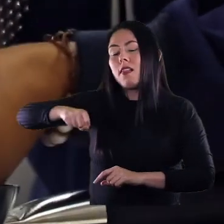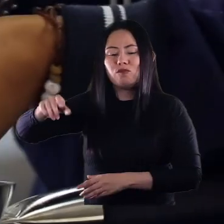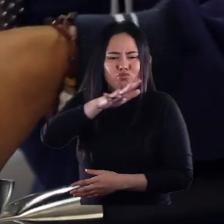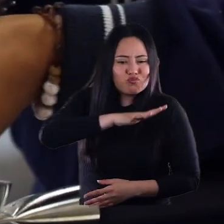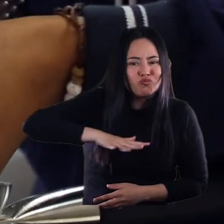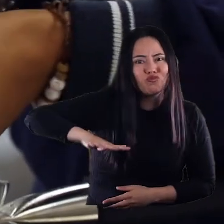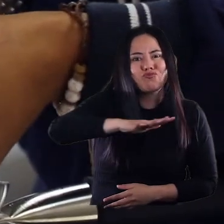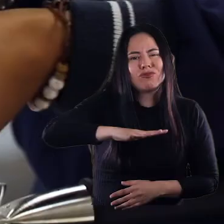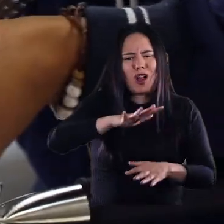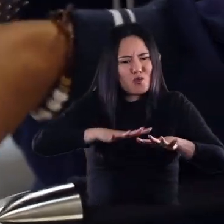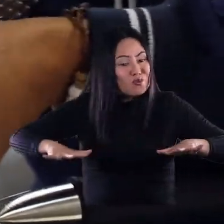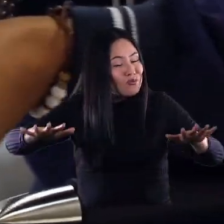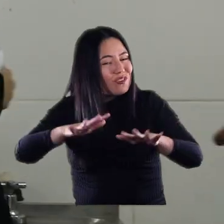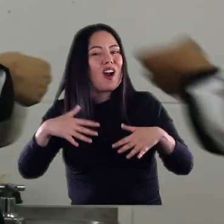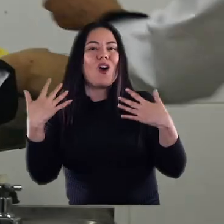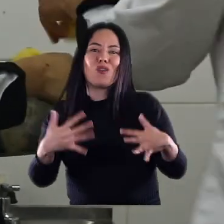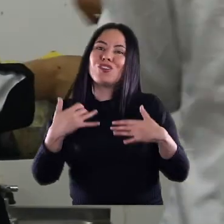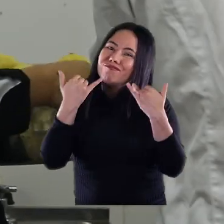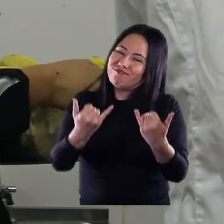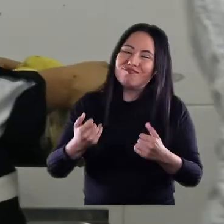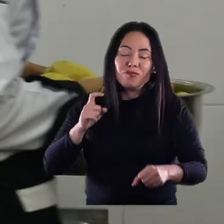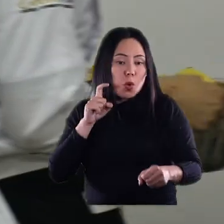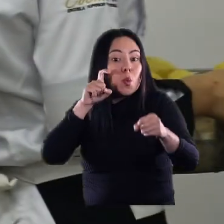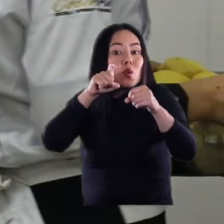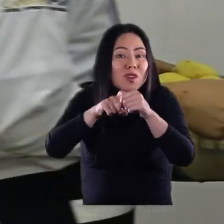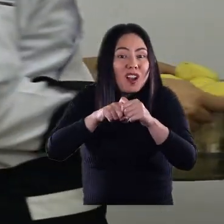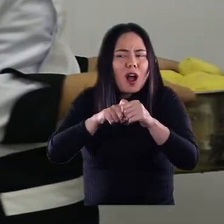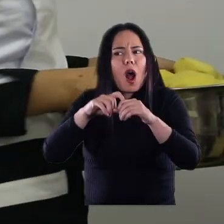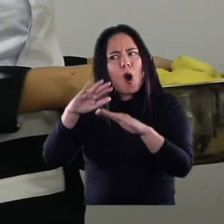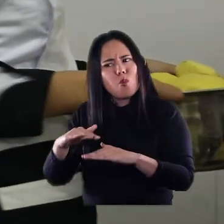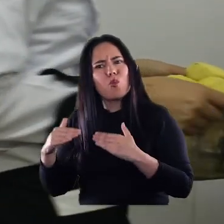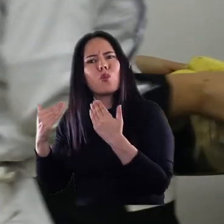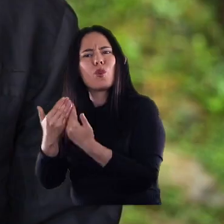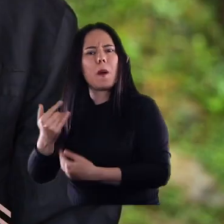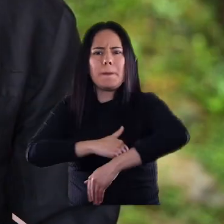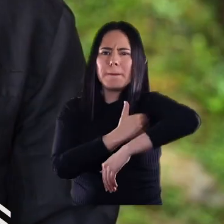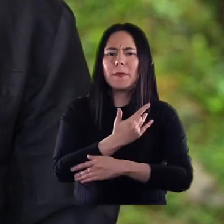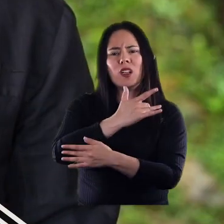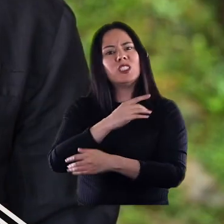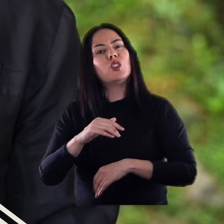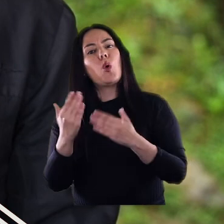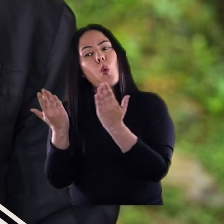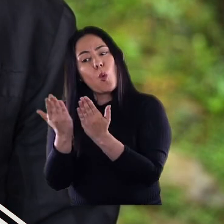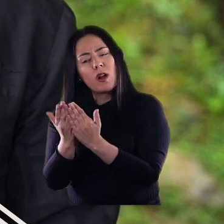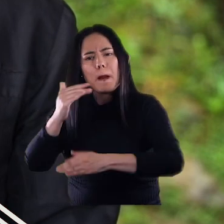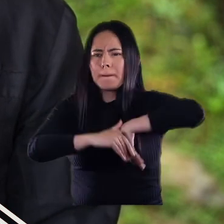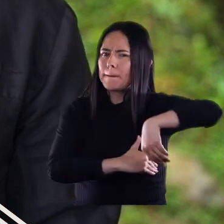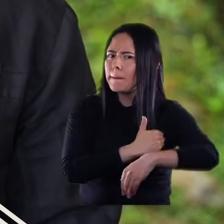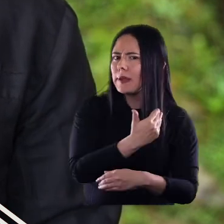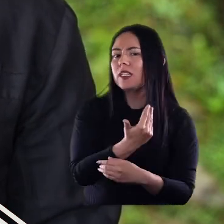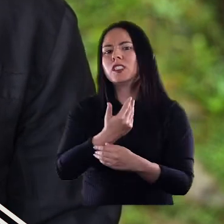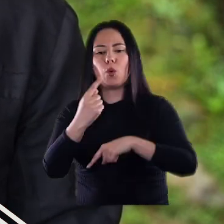necesidades del sector y de este territorio que hoy cuenta con la posibilidad de tener como aliados tanto al Ministerio de Educación como al